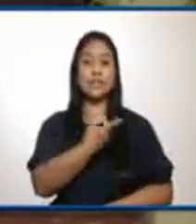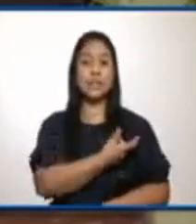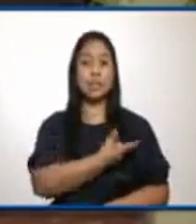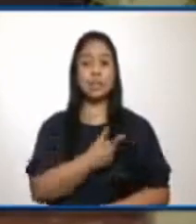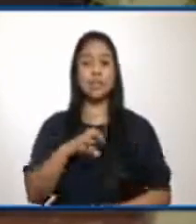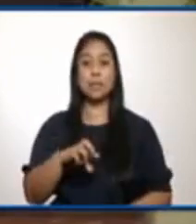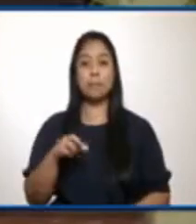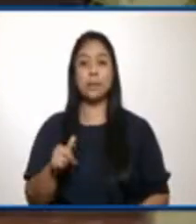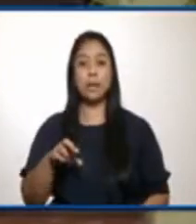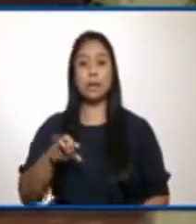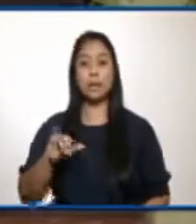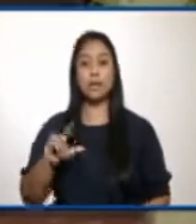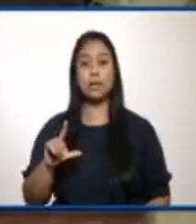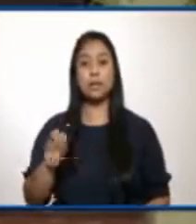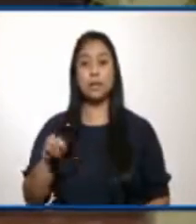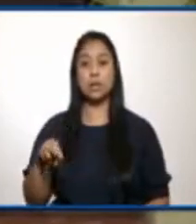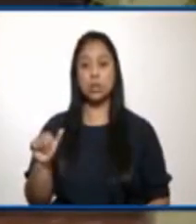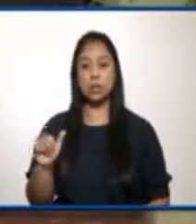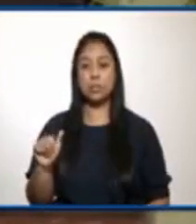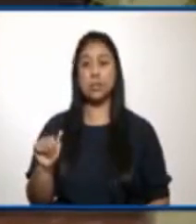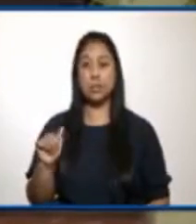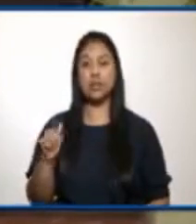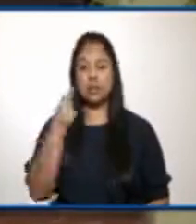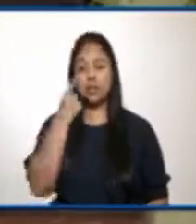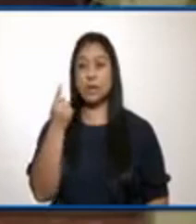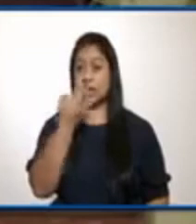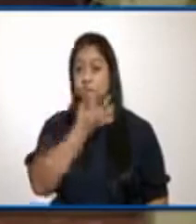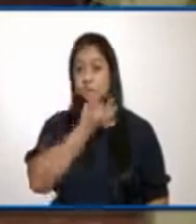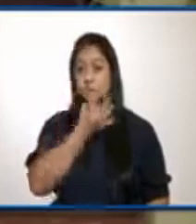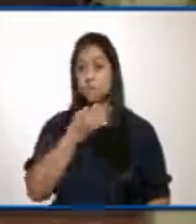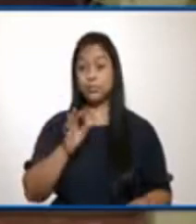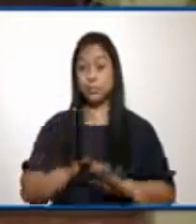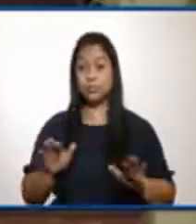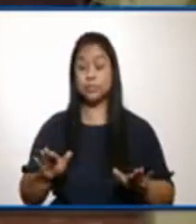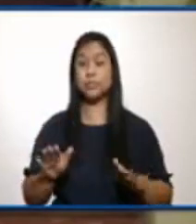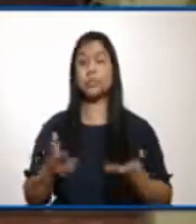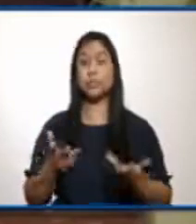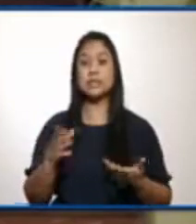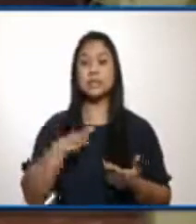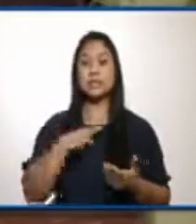del papiloma en las niñas quedó un poco